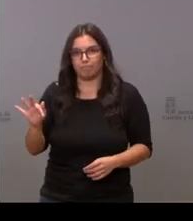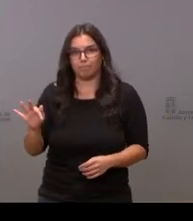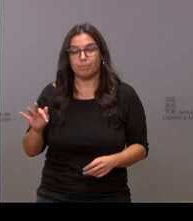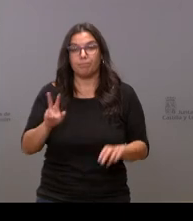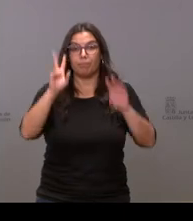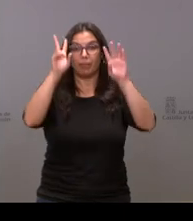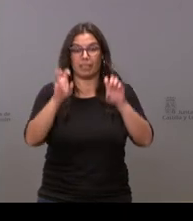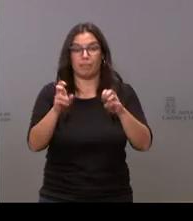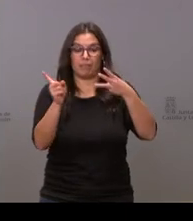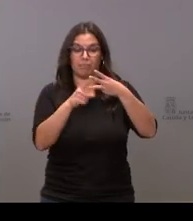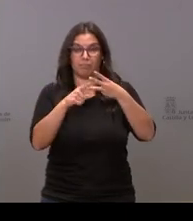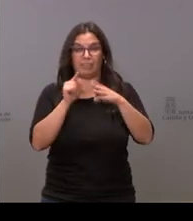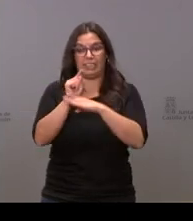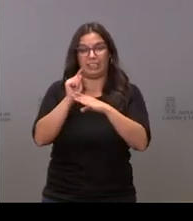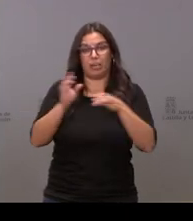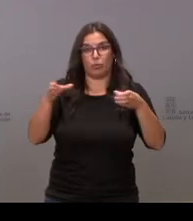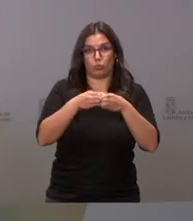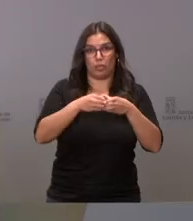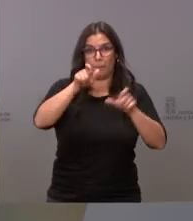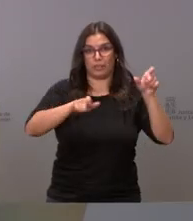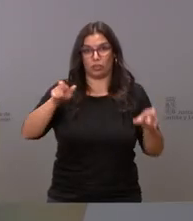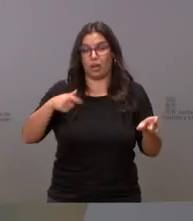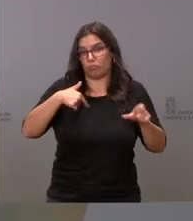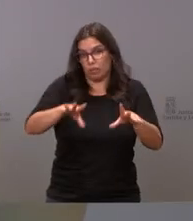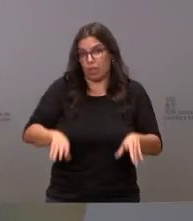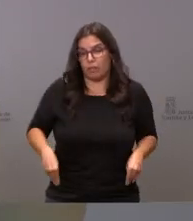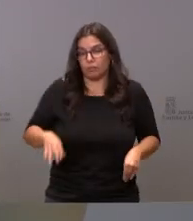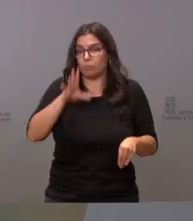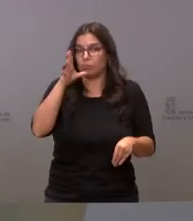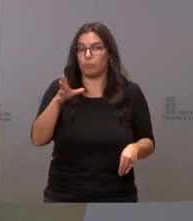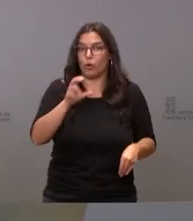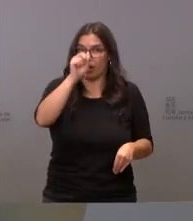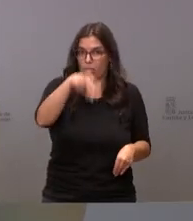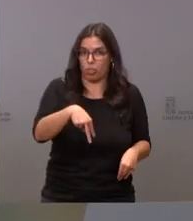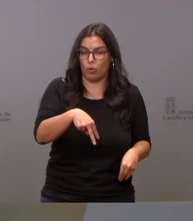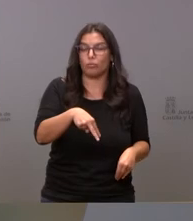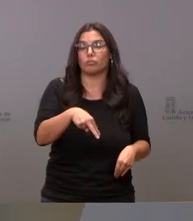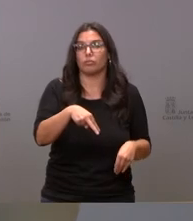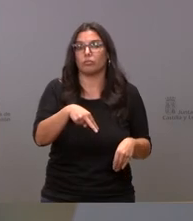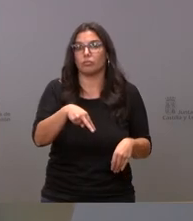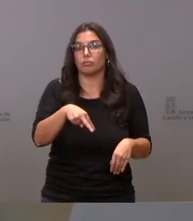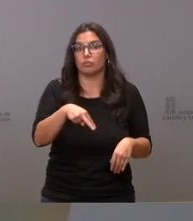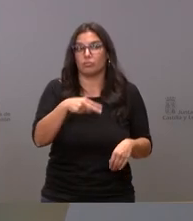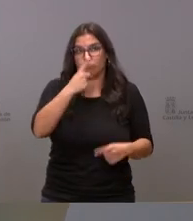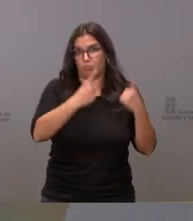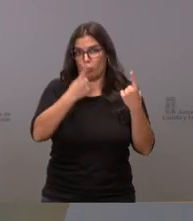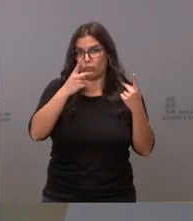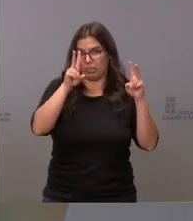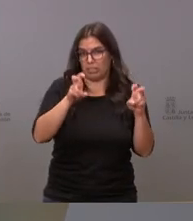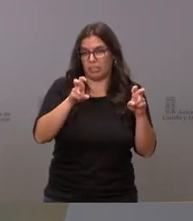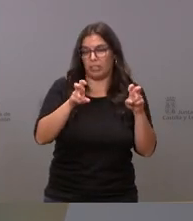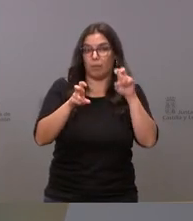Respecto a las críticas de la Junta de Personal asumirlas porque tiene razón en parte porque en definitiva